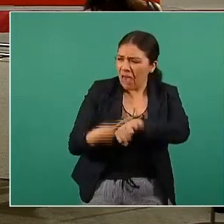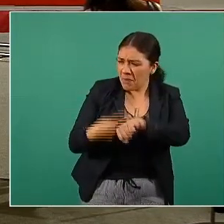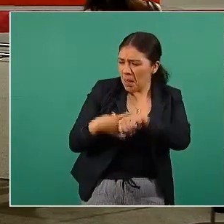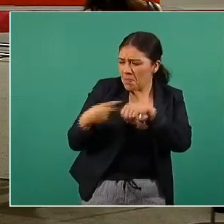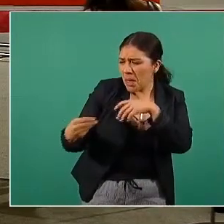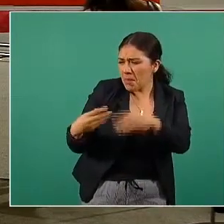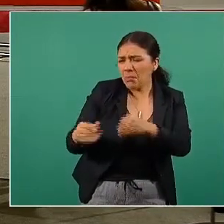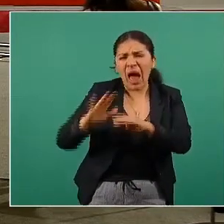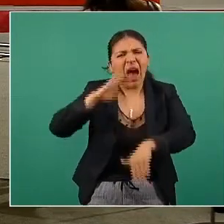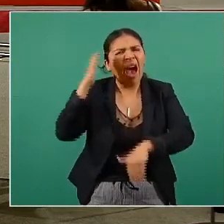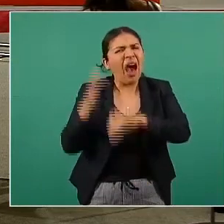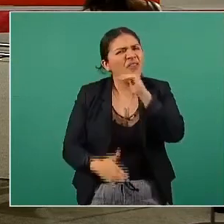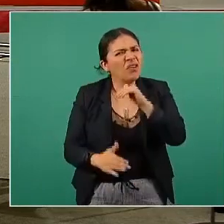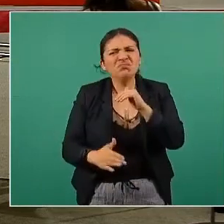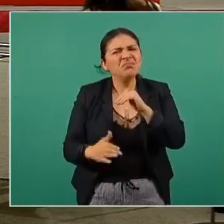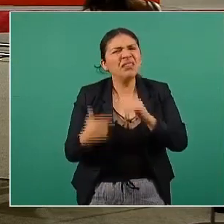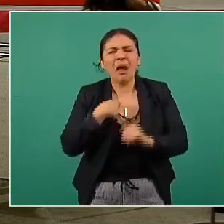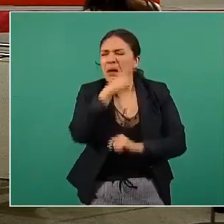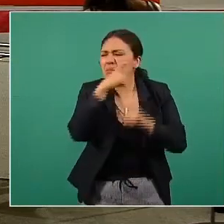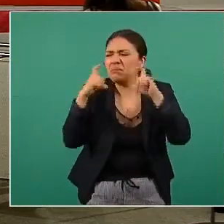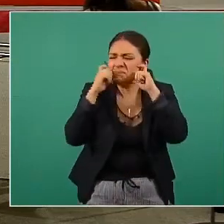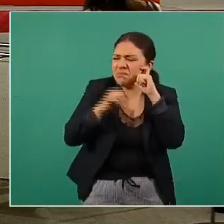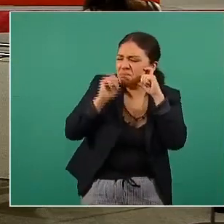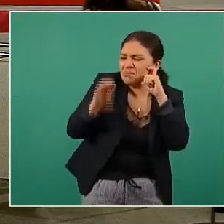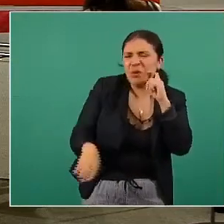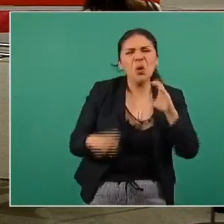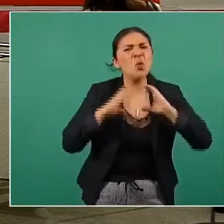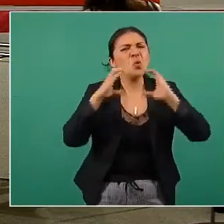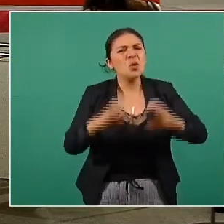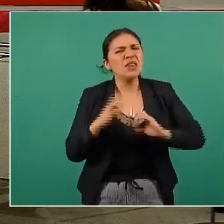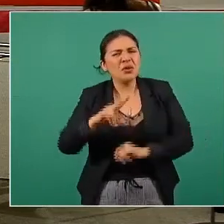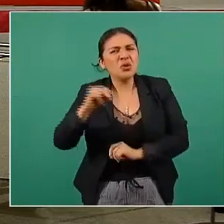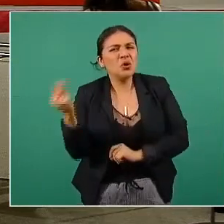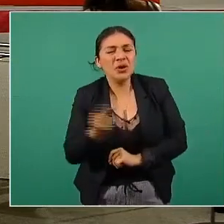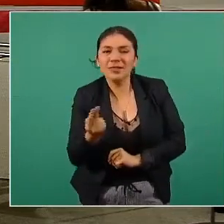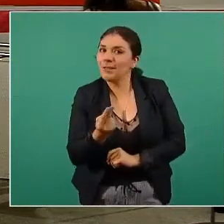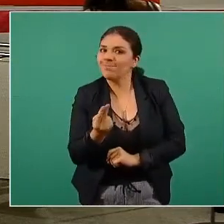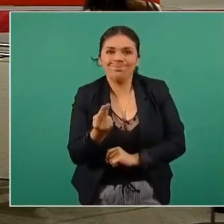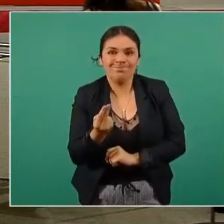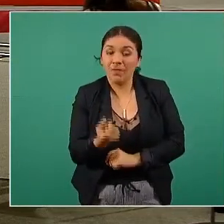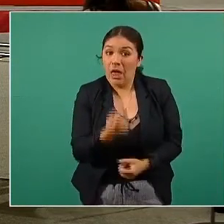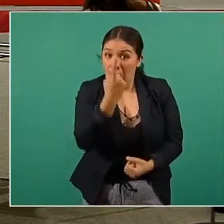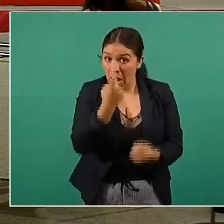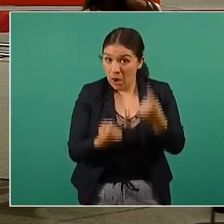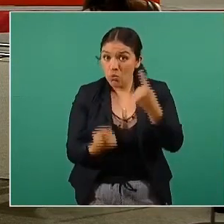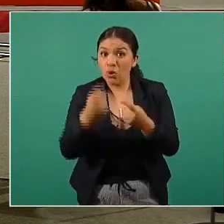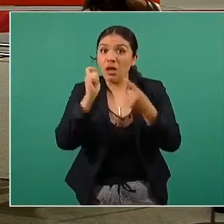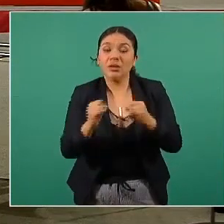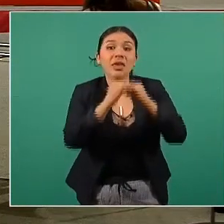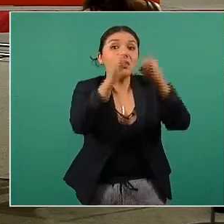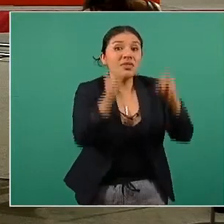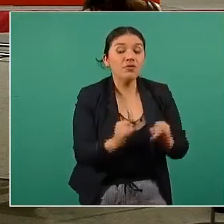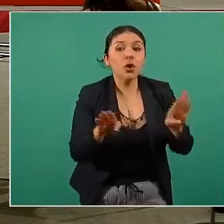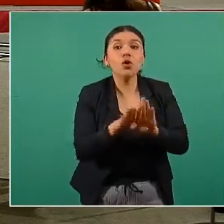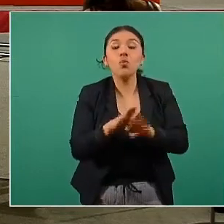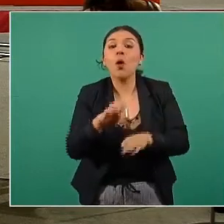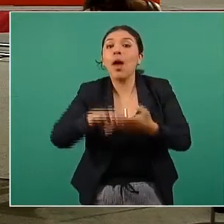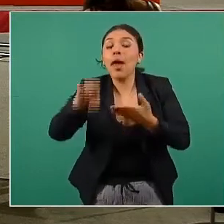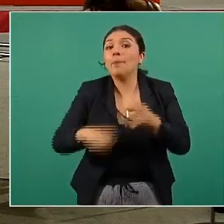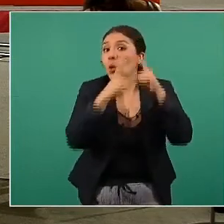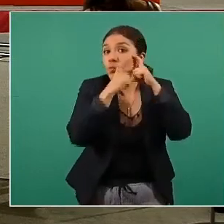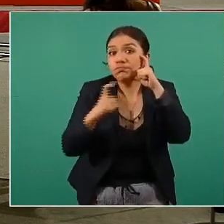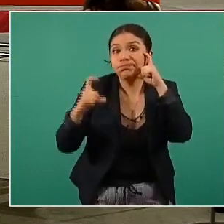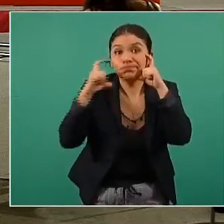necesidad de mantener ciertas medidas de precaución. Algunas son individuales, el uso del cubrebocas,